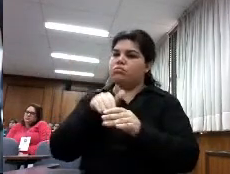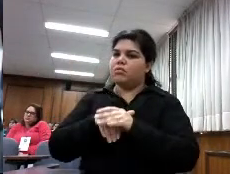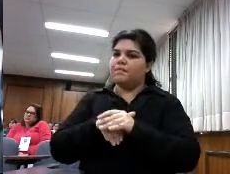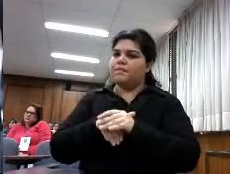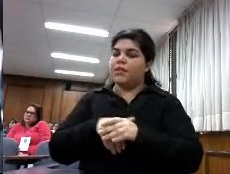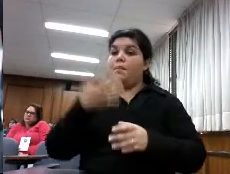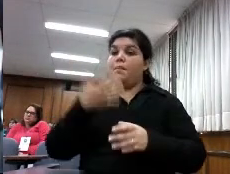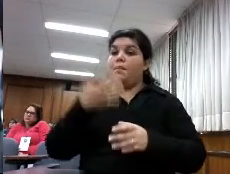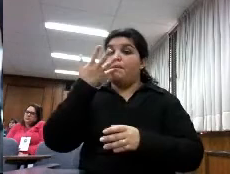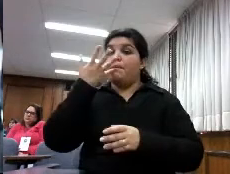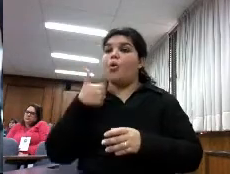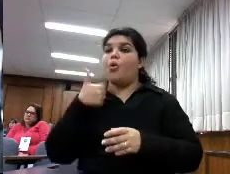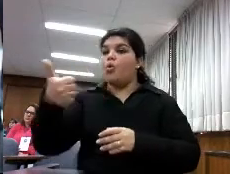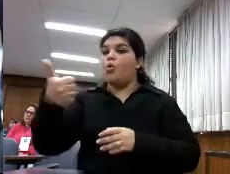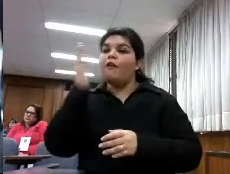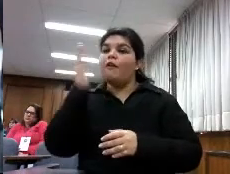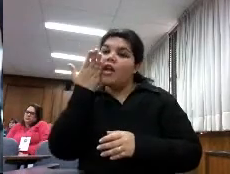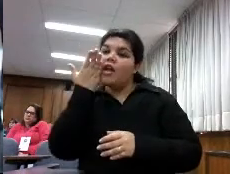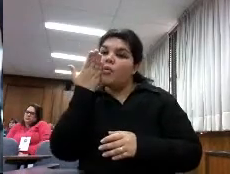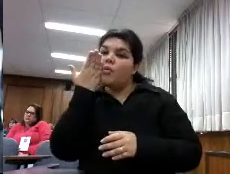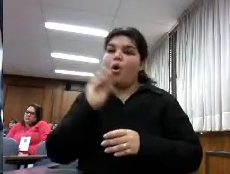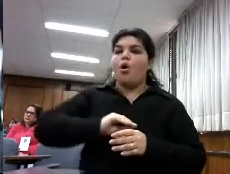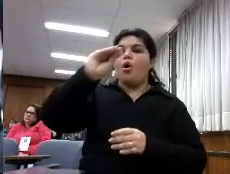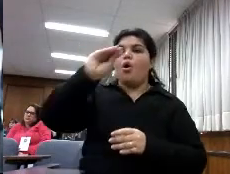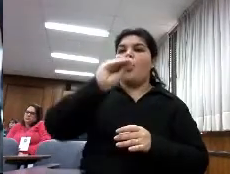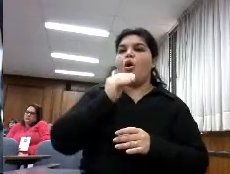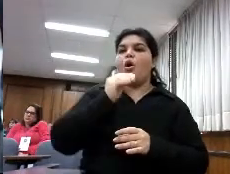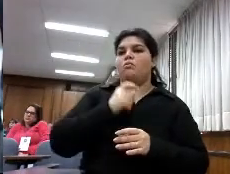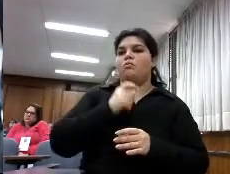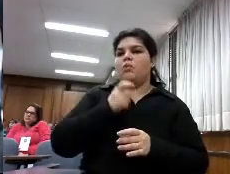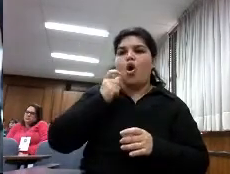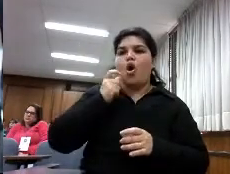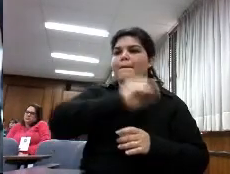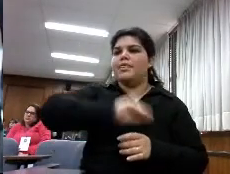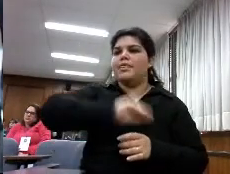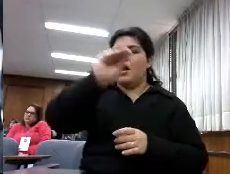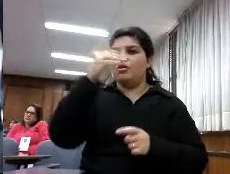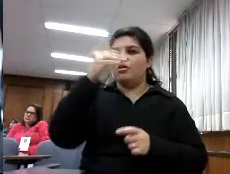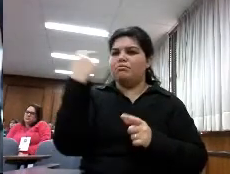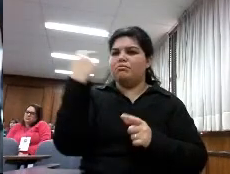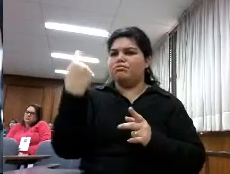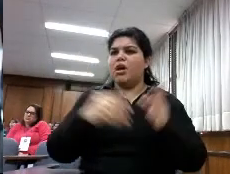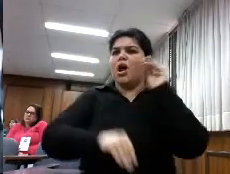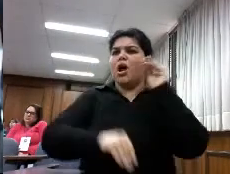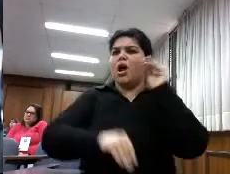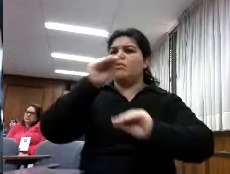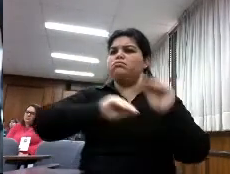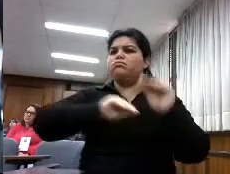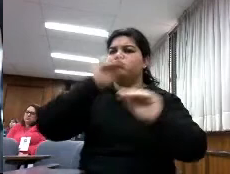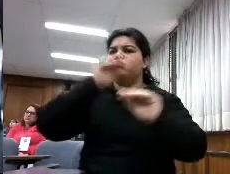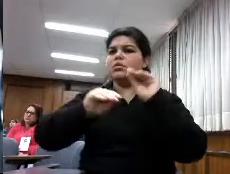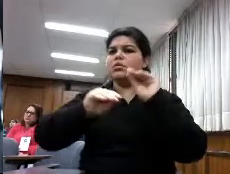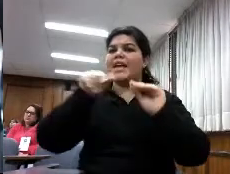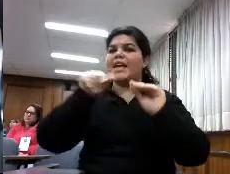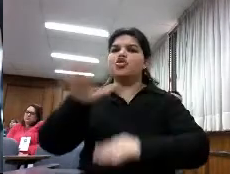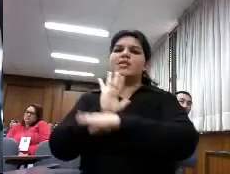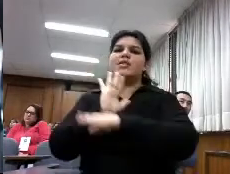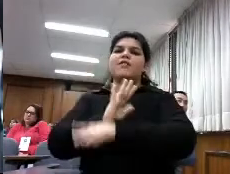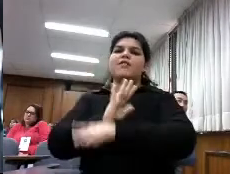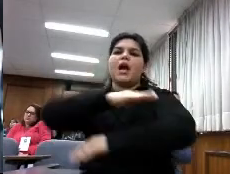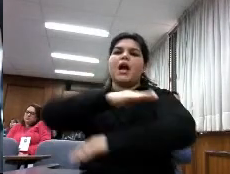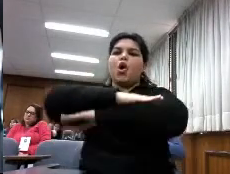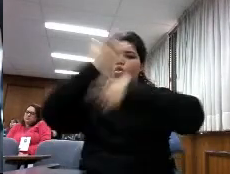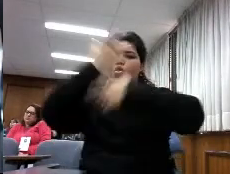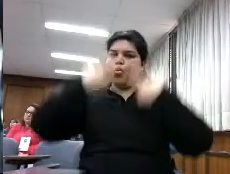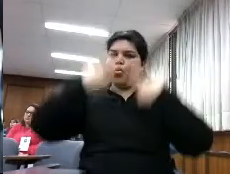ponemos un comentario sino que quedan registrados en la nube todos esos datos que son datos y pautas de comportamiento como